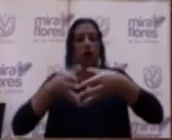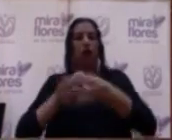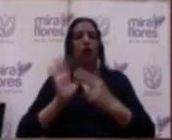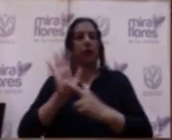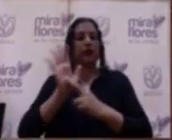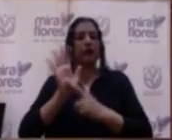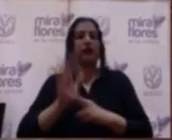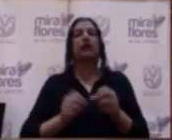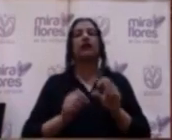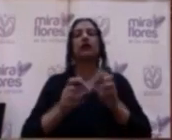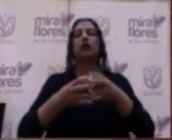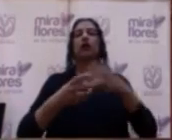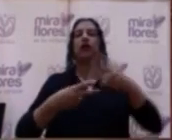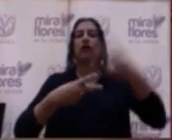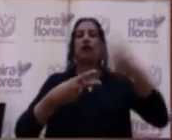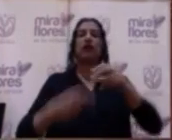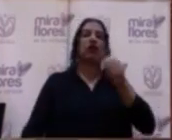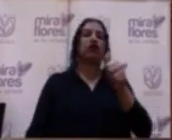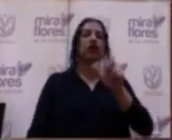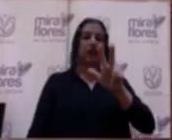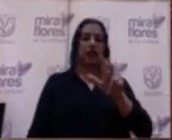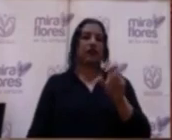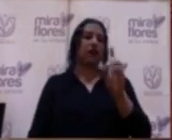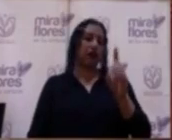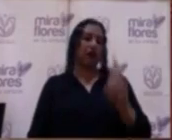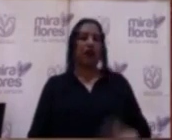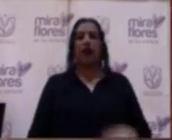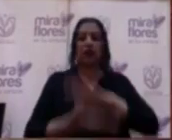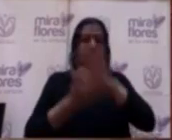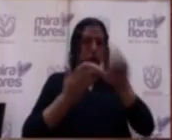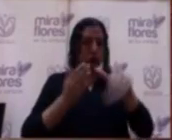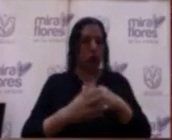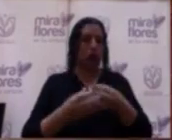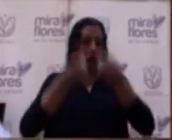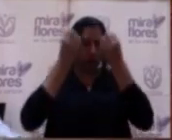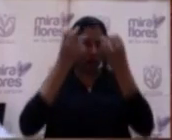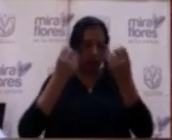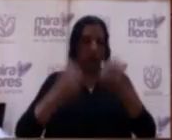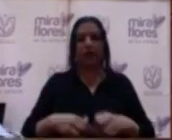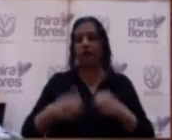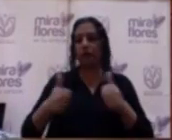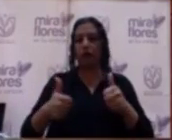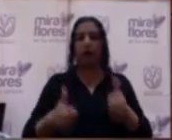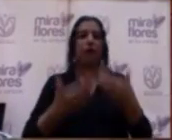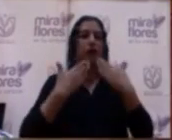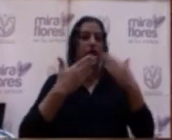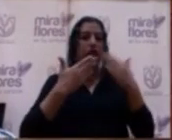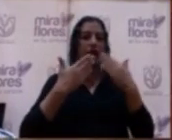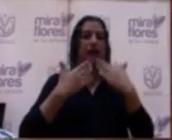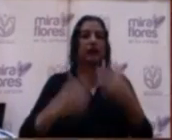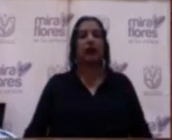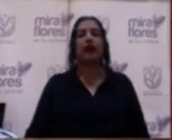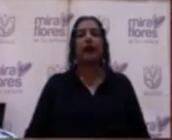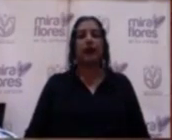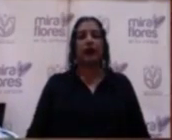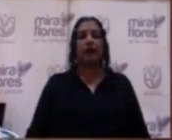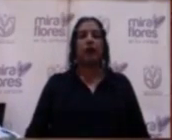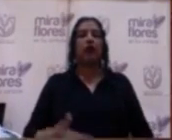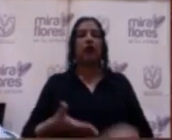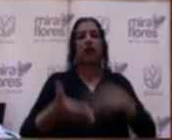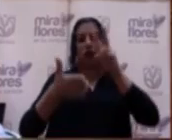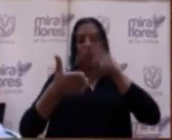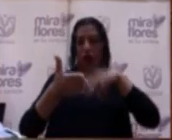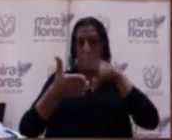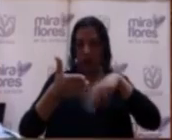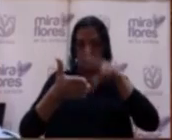Vecinal 13D. Es todo, señor alcalde. Bien, muy bien. Muchas gracias por haber hecho lectura de